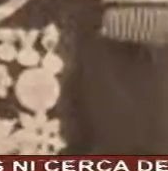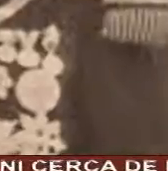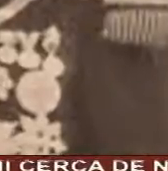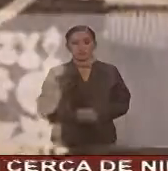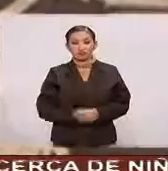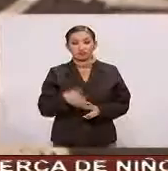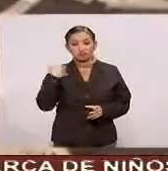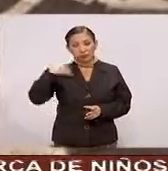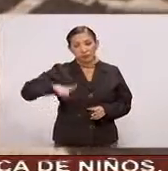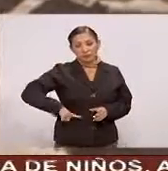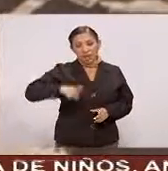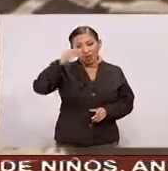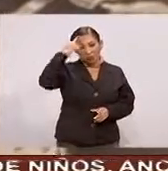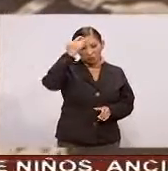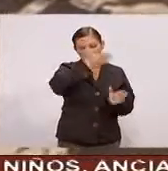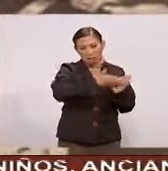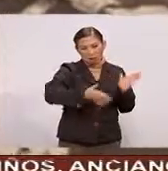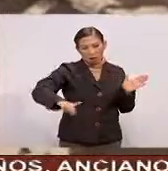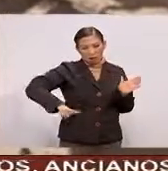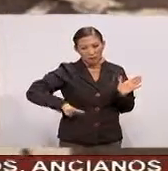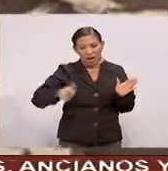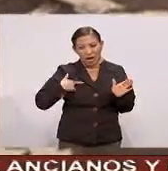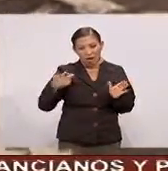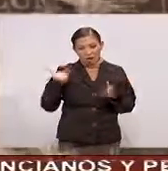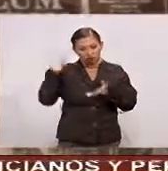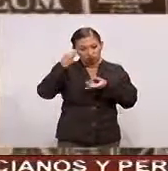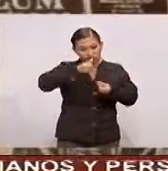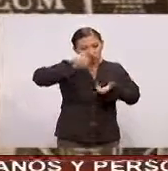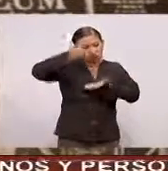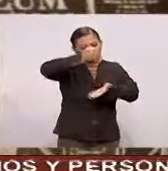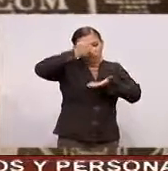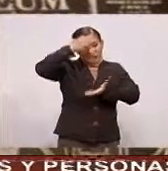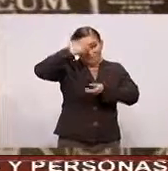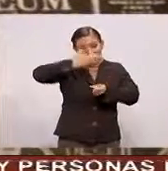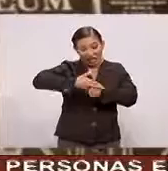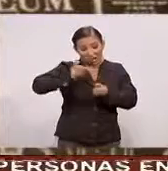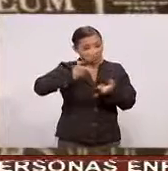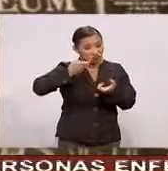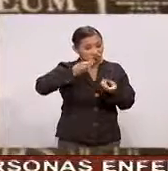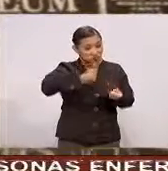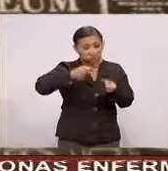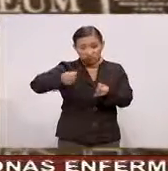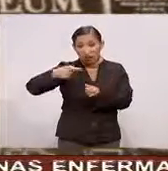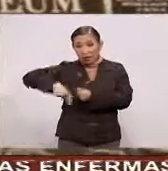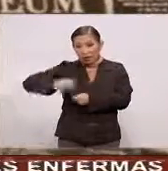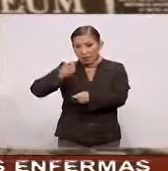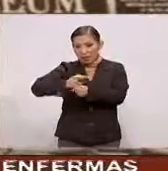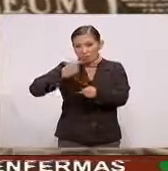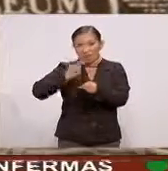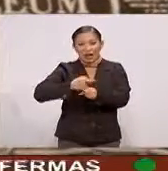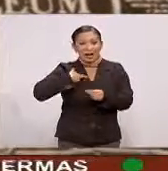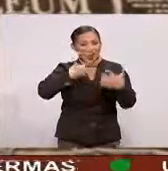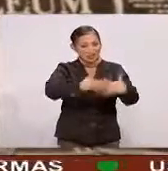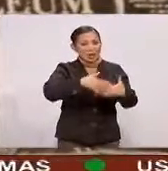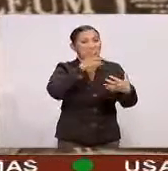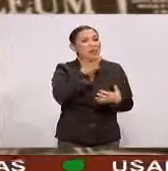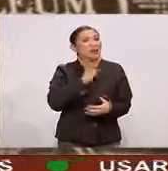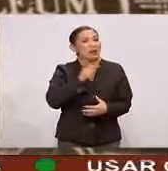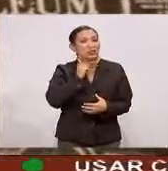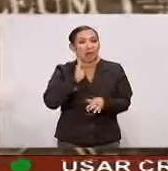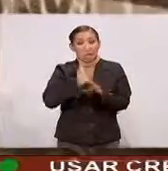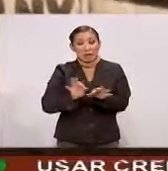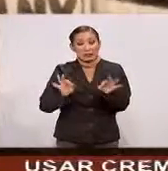Durante el gobierno Porfirio Díaz Se favoreció Las inversiones De capital extranjero Fue entonces Que las primeras Refinerías petroleras